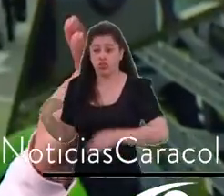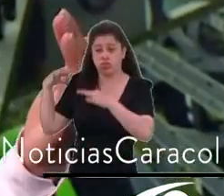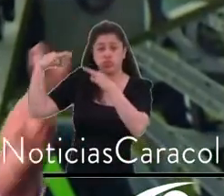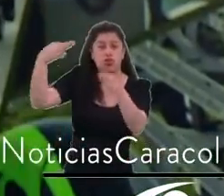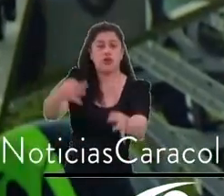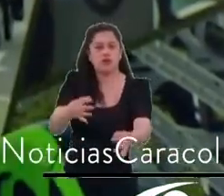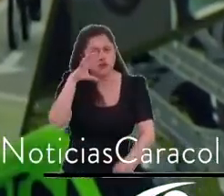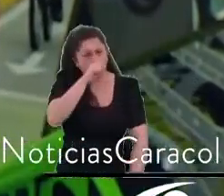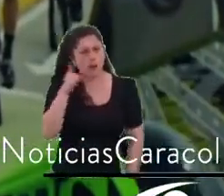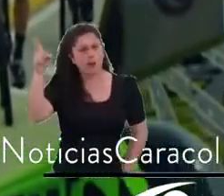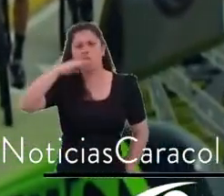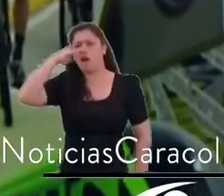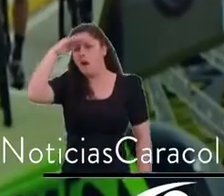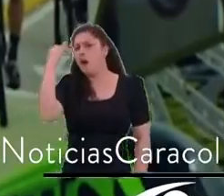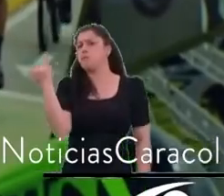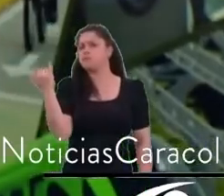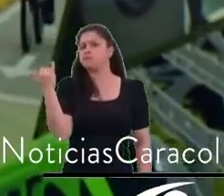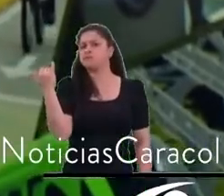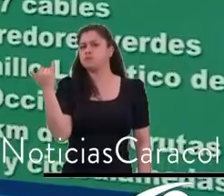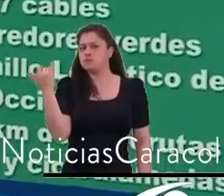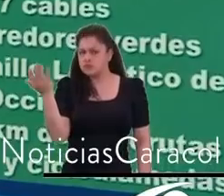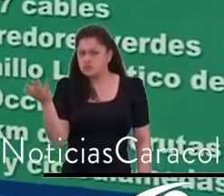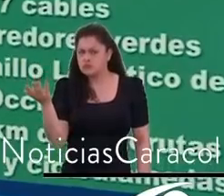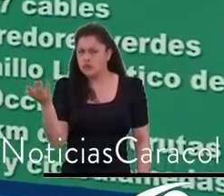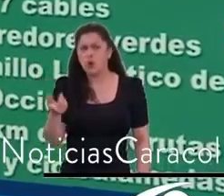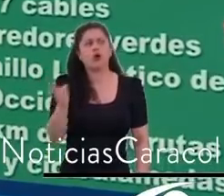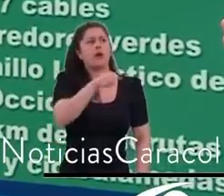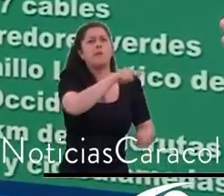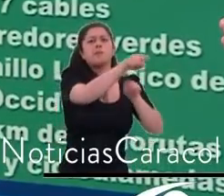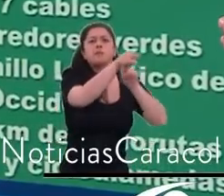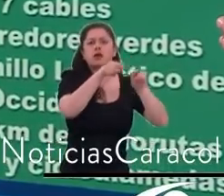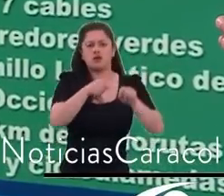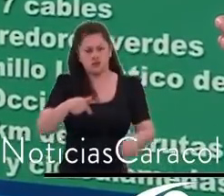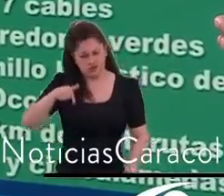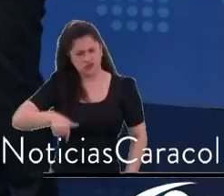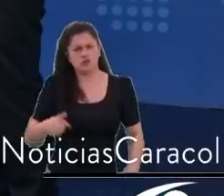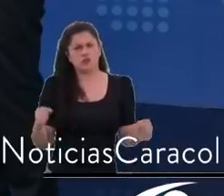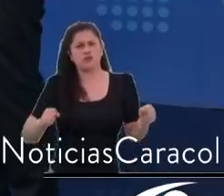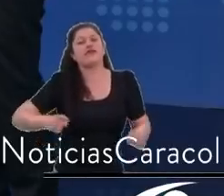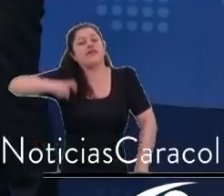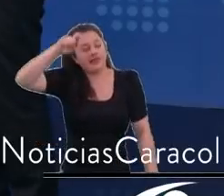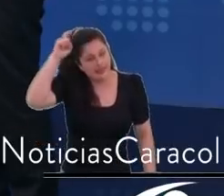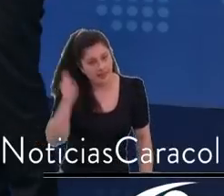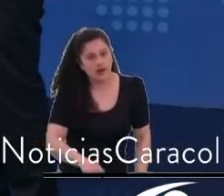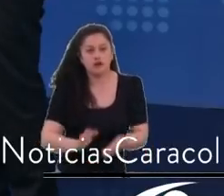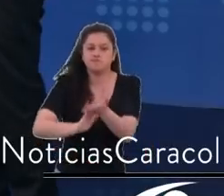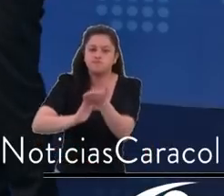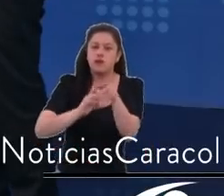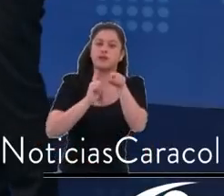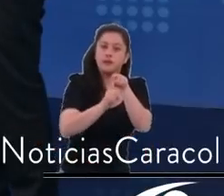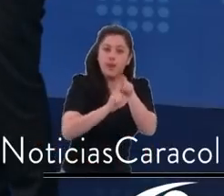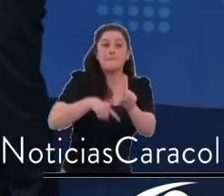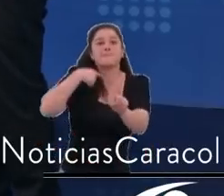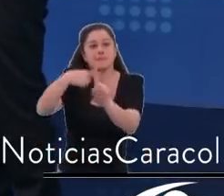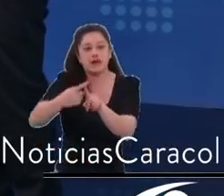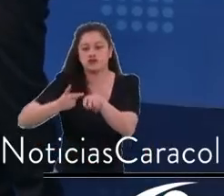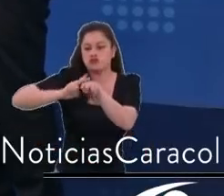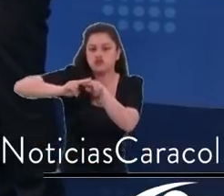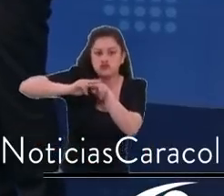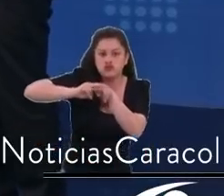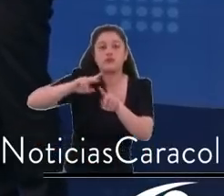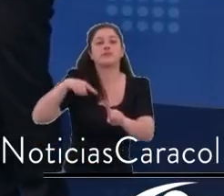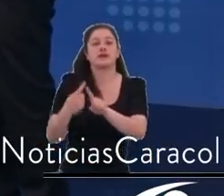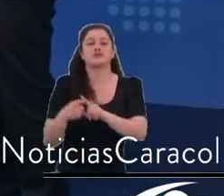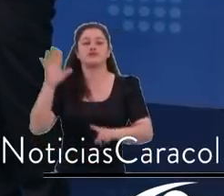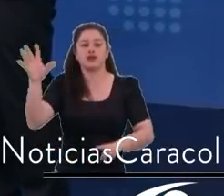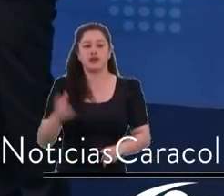también tienen metro pero también tienen trenes pero también tienen cables pero también tienen bicicletas pero también tienen andenes. Entonces, eso es lo que propone